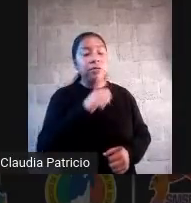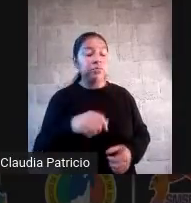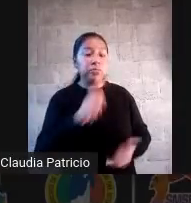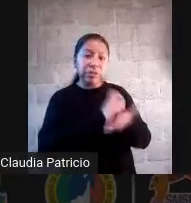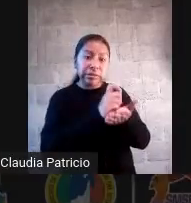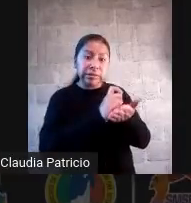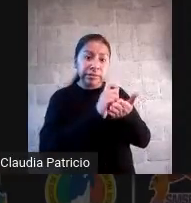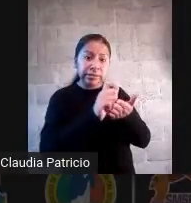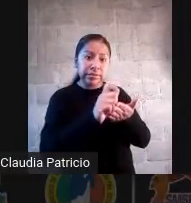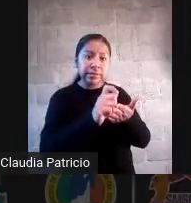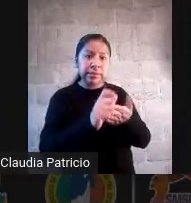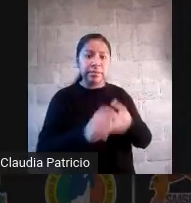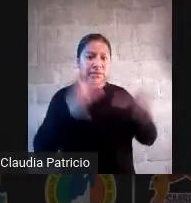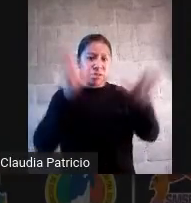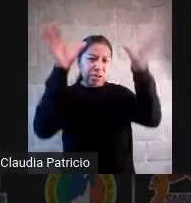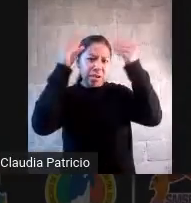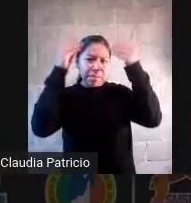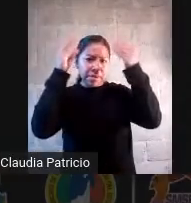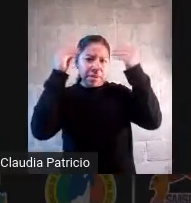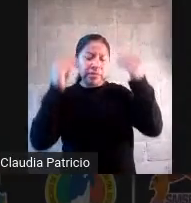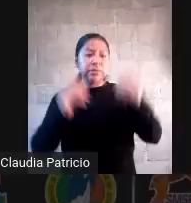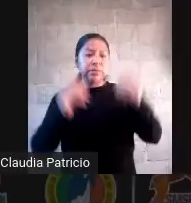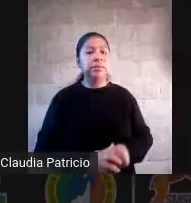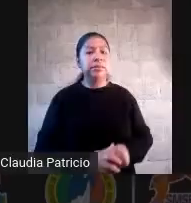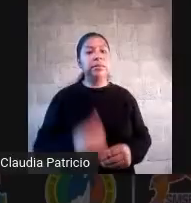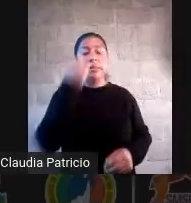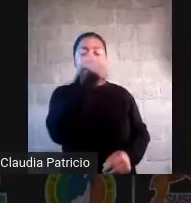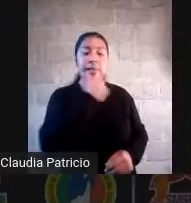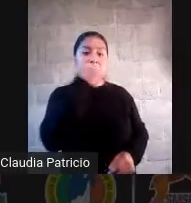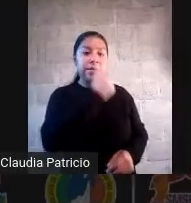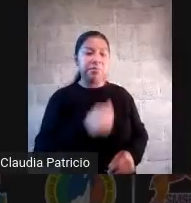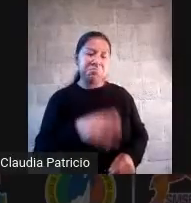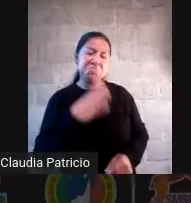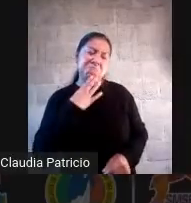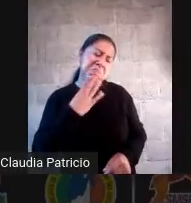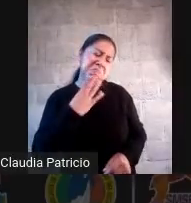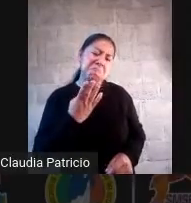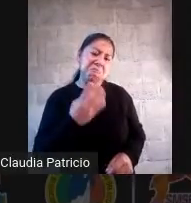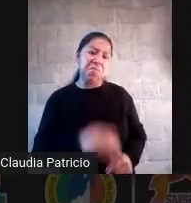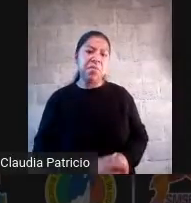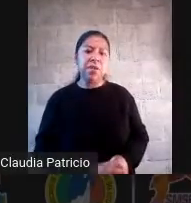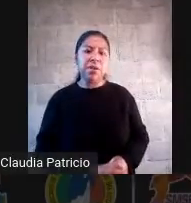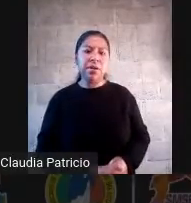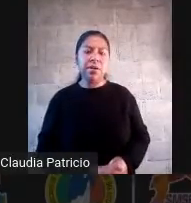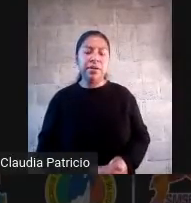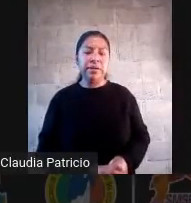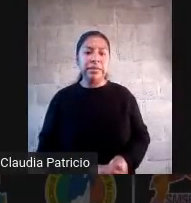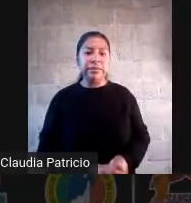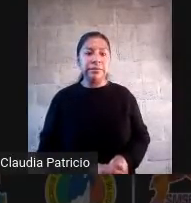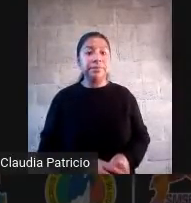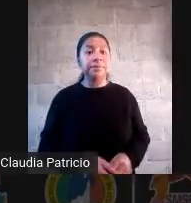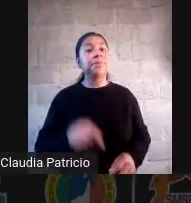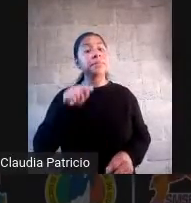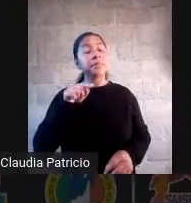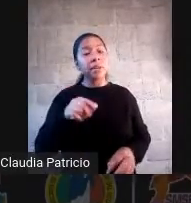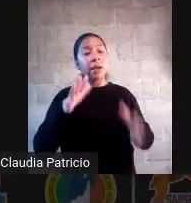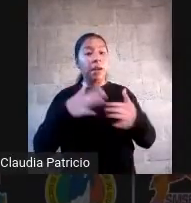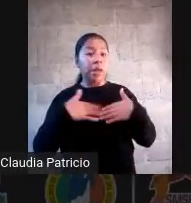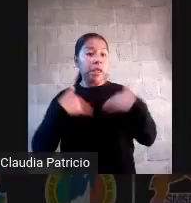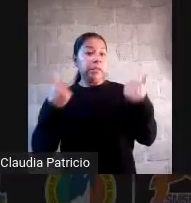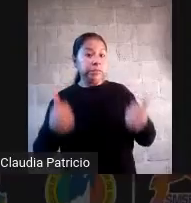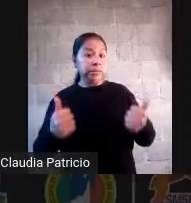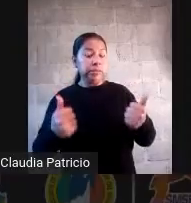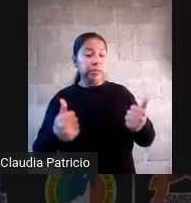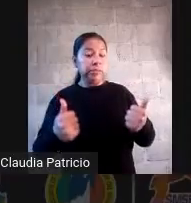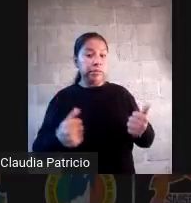Está muy bien, un registro anecdótico está bien, nada más que quede muy claro que un registro anecdótico o una guía de observación,